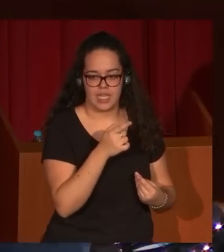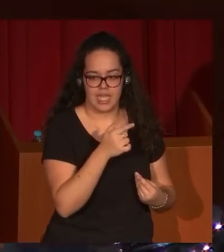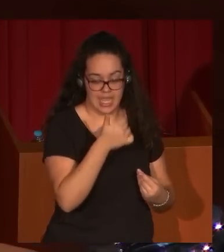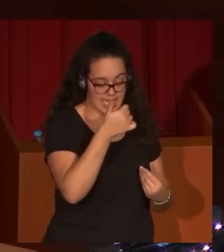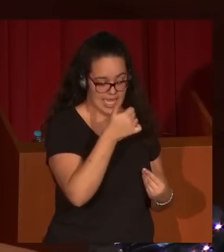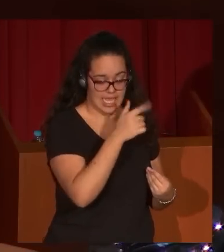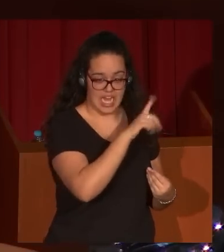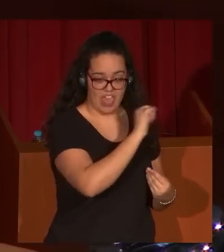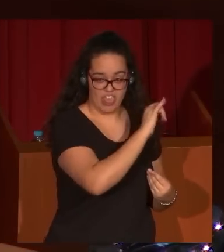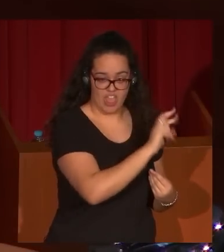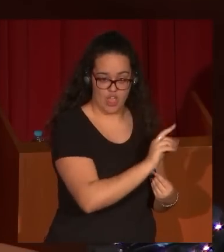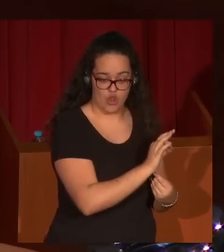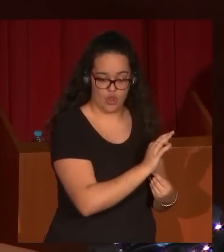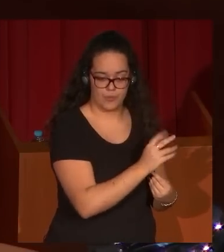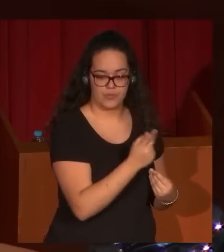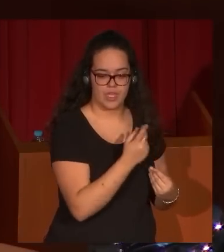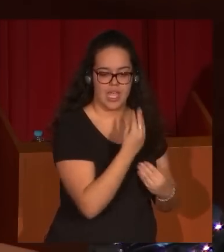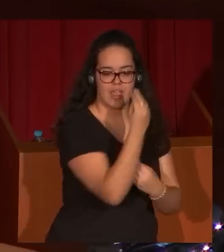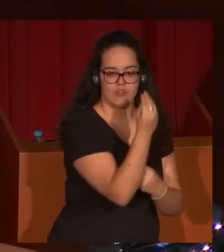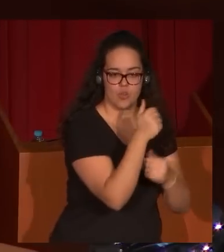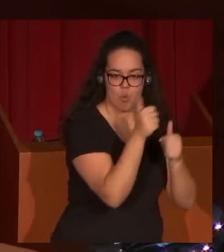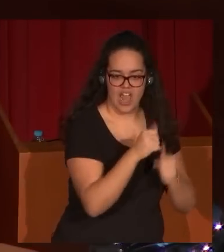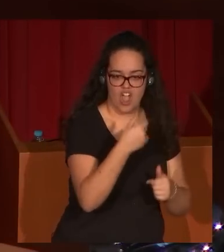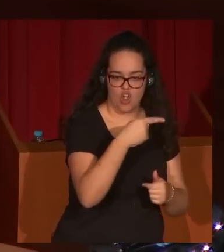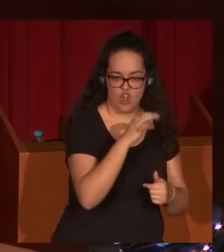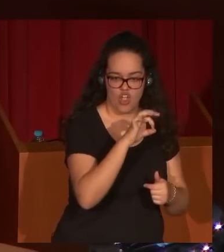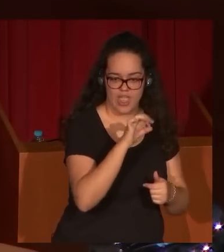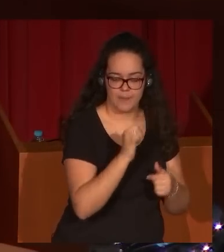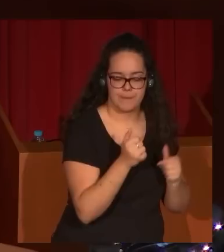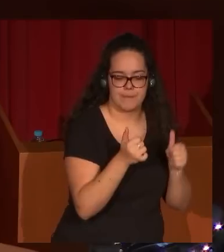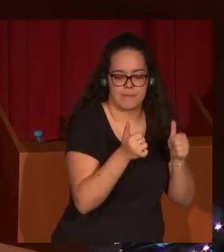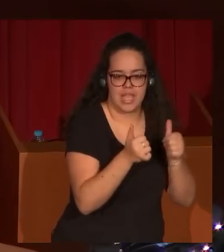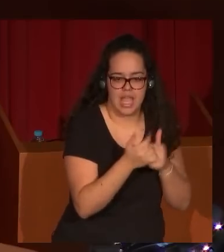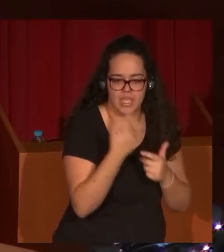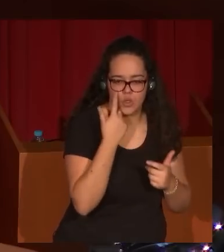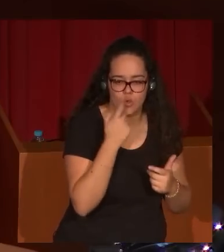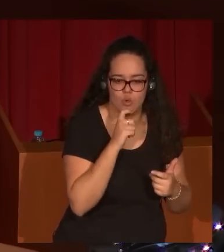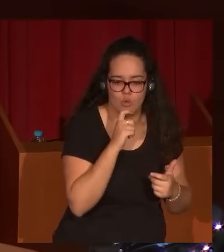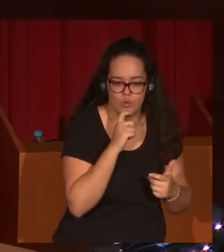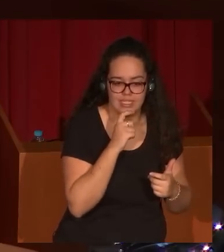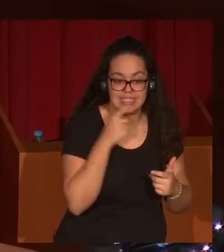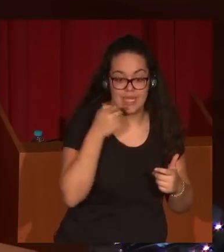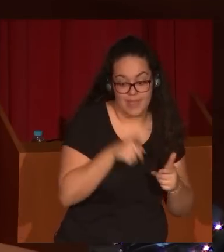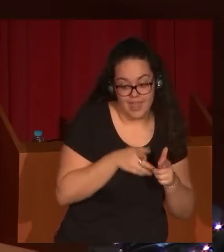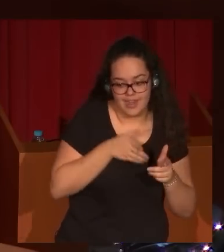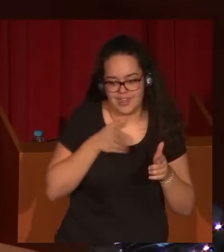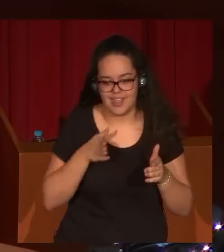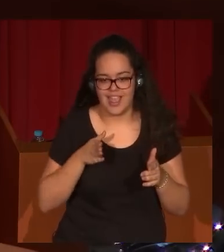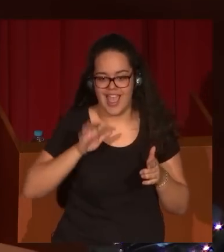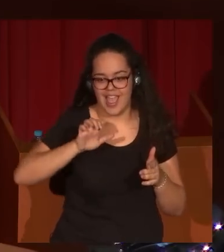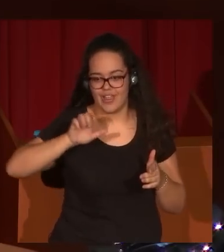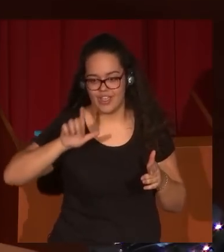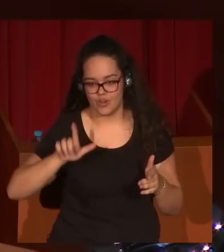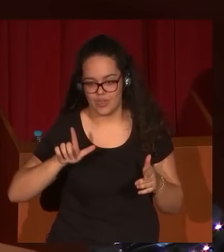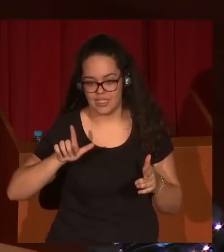acercándose a la figura de Goya, se acerca a un pintor, un pintor que se llamaba Eugenio Lucas, pero no Eugenio Lucas